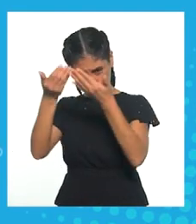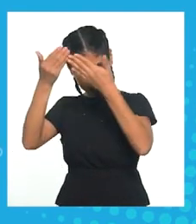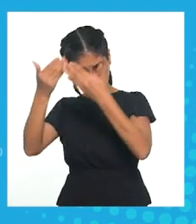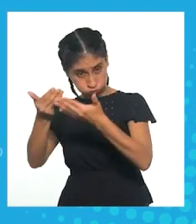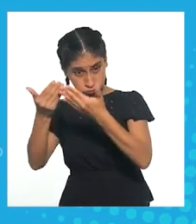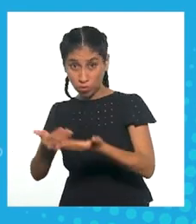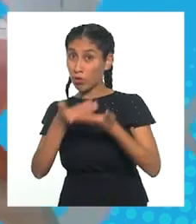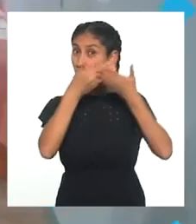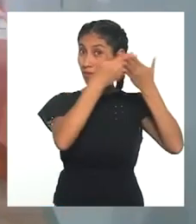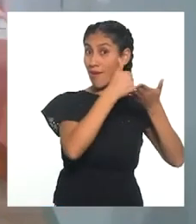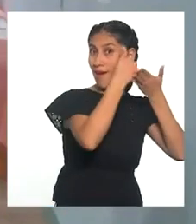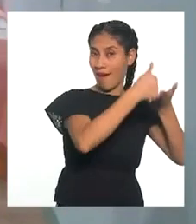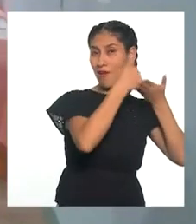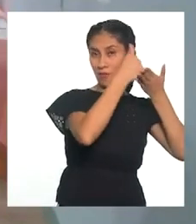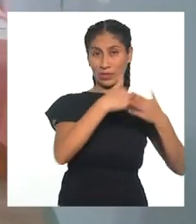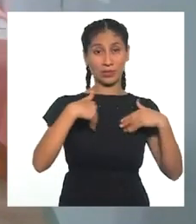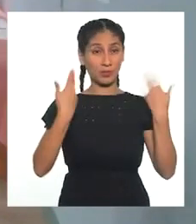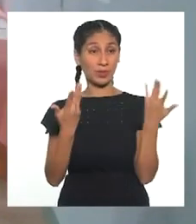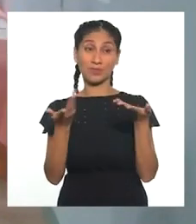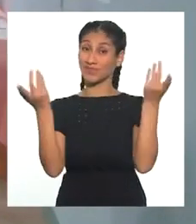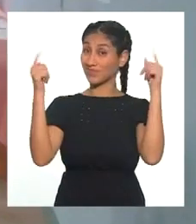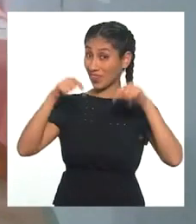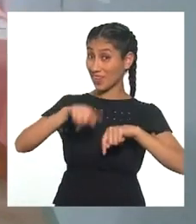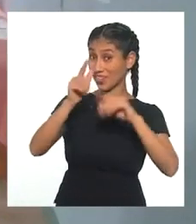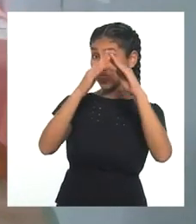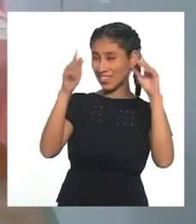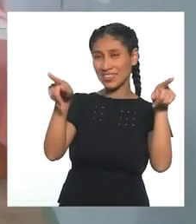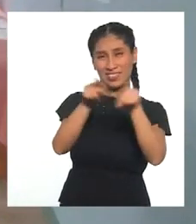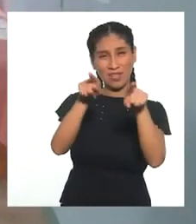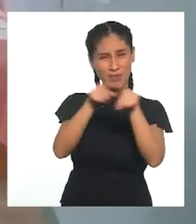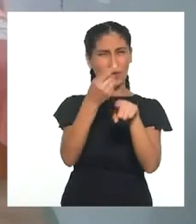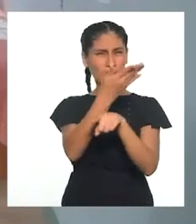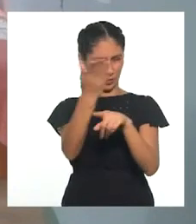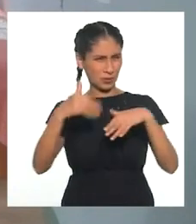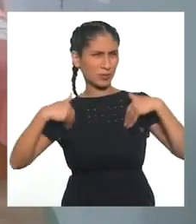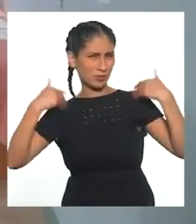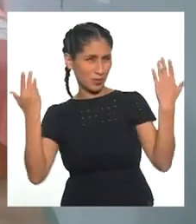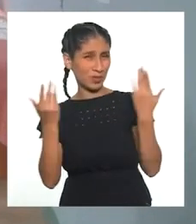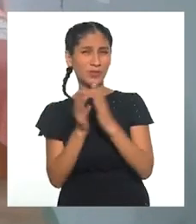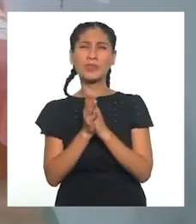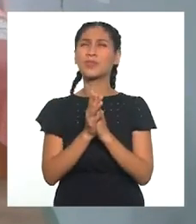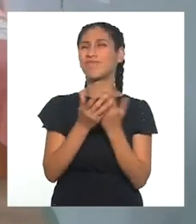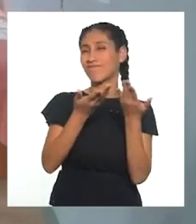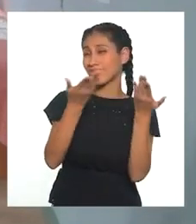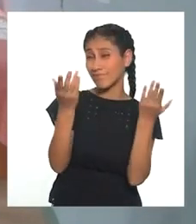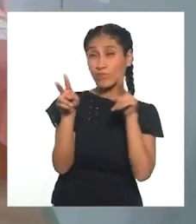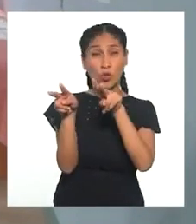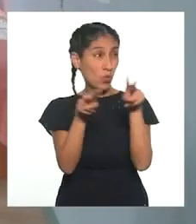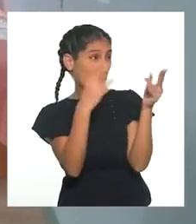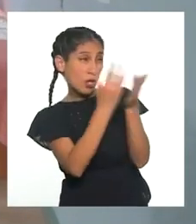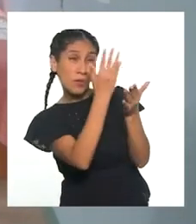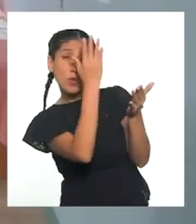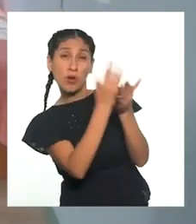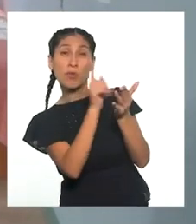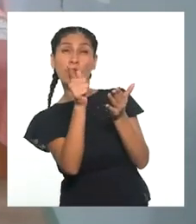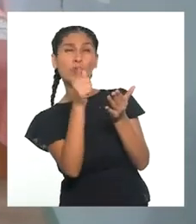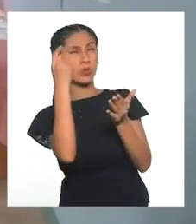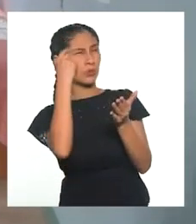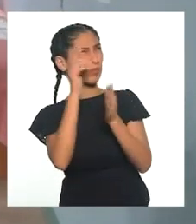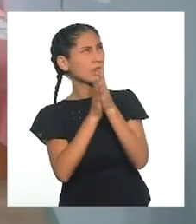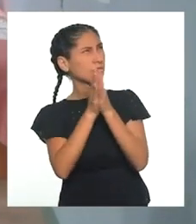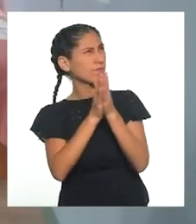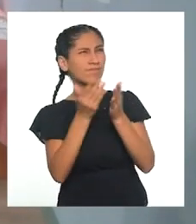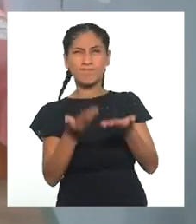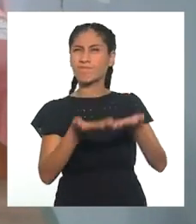muchísimas personas. Ahora en casa ustedes también pueden intentarlo. ¿Qué problema les gustaría resolver? Propongan situaciones,